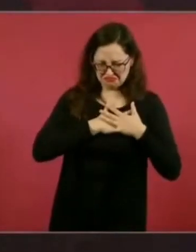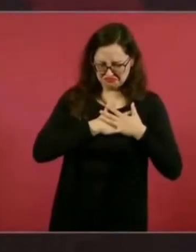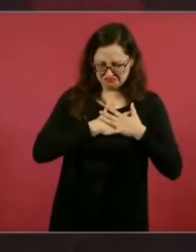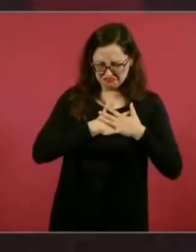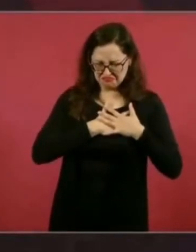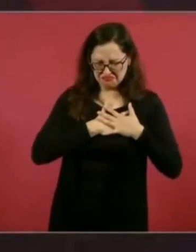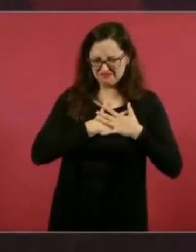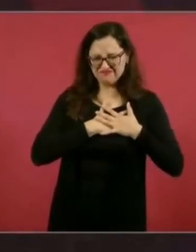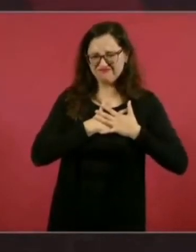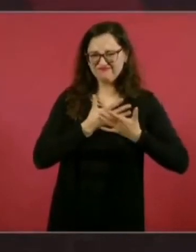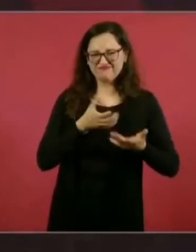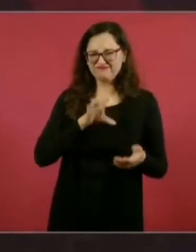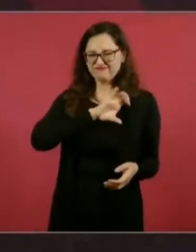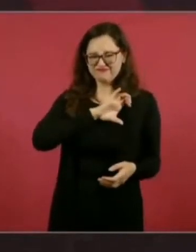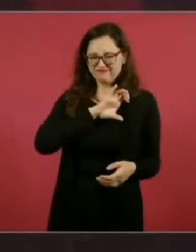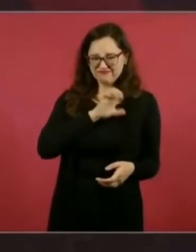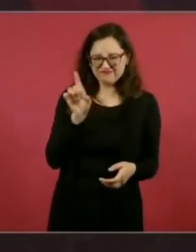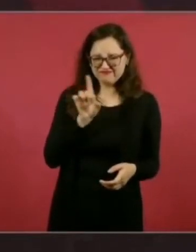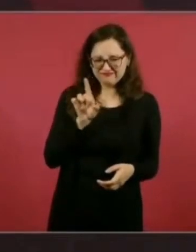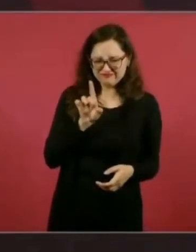querer al pueblo,